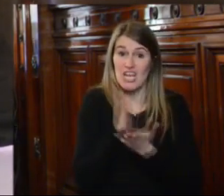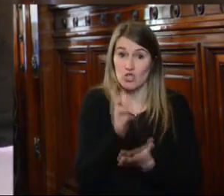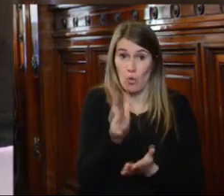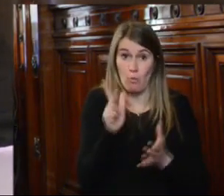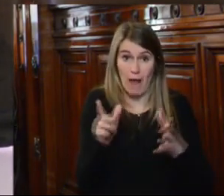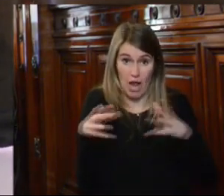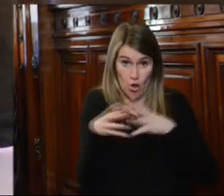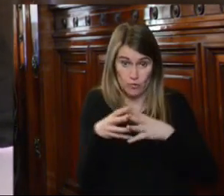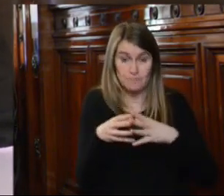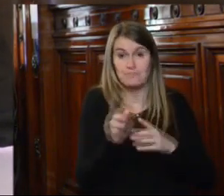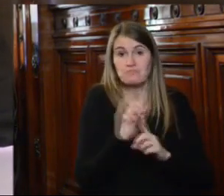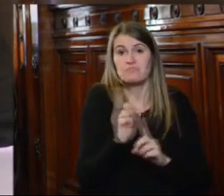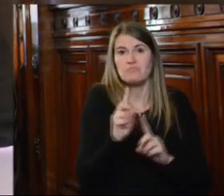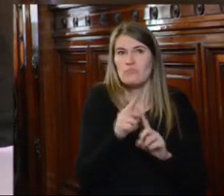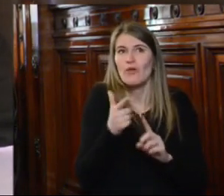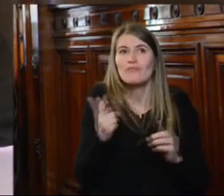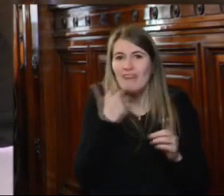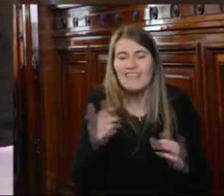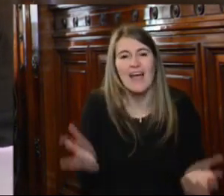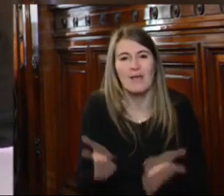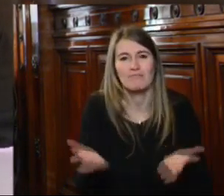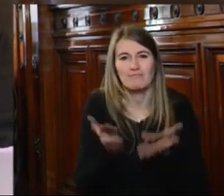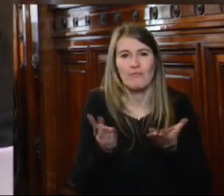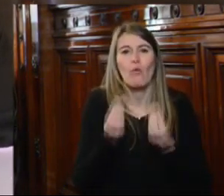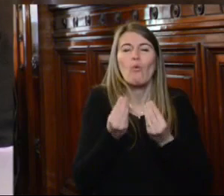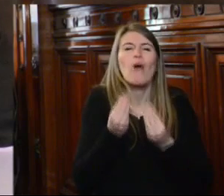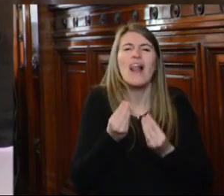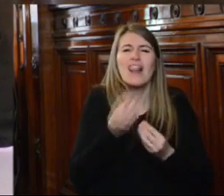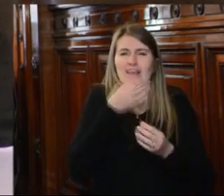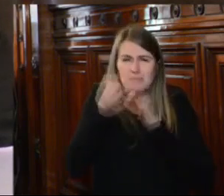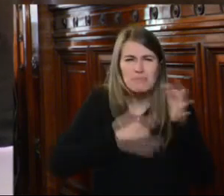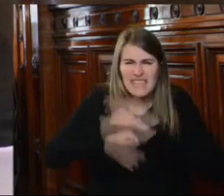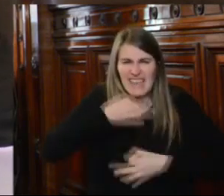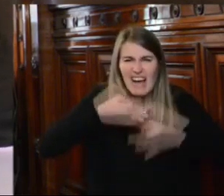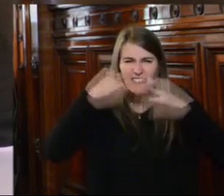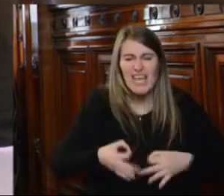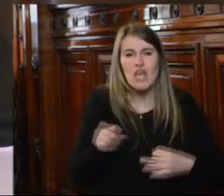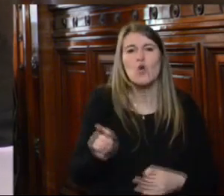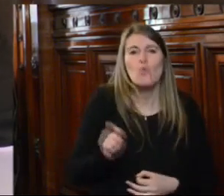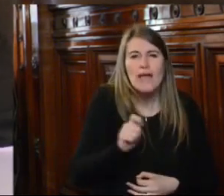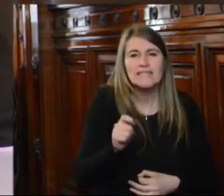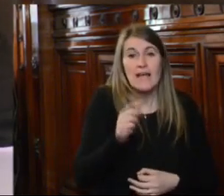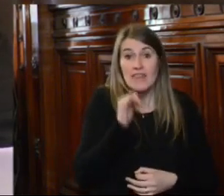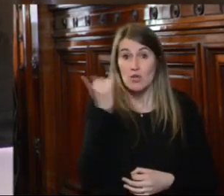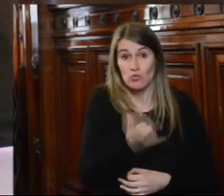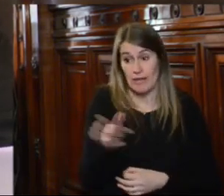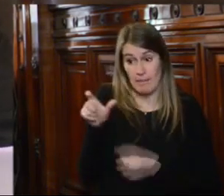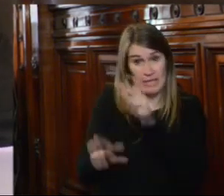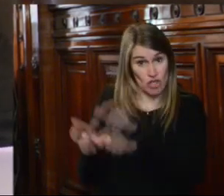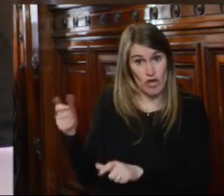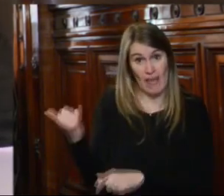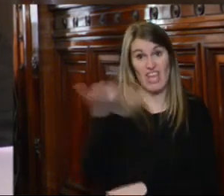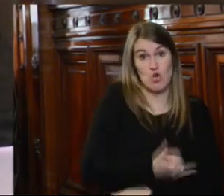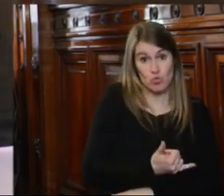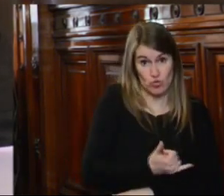estableció en su motivación como debería haber hecho cuál es la concreta situación jurídica subjetiva de las denunciantes razón por